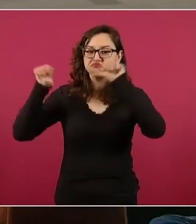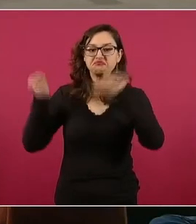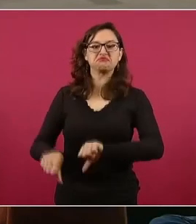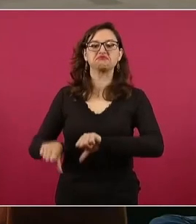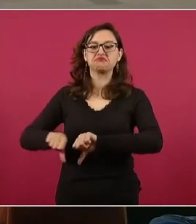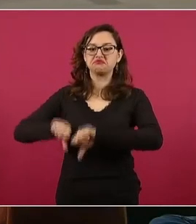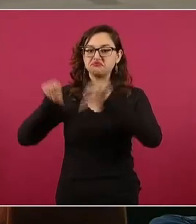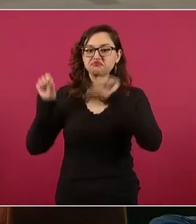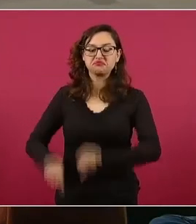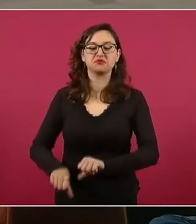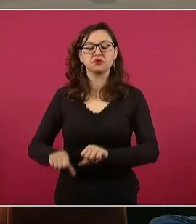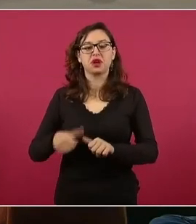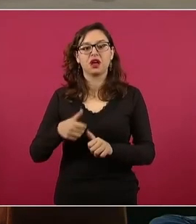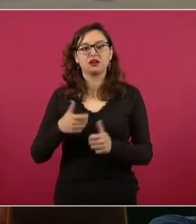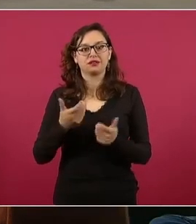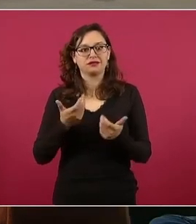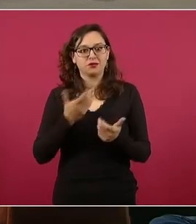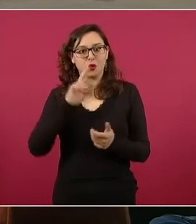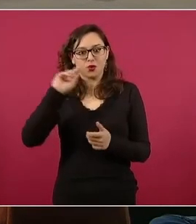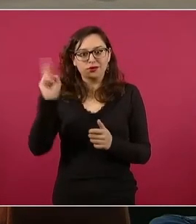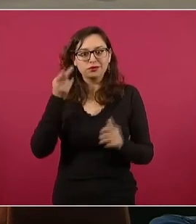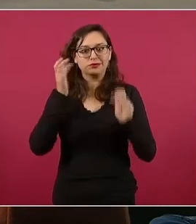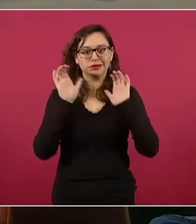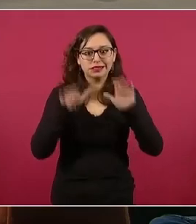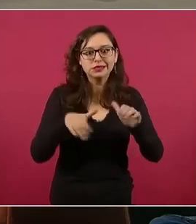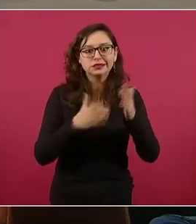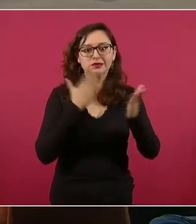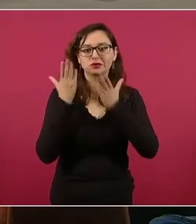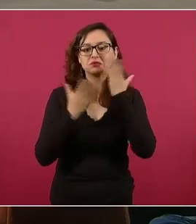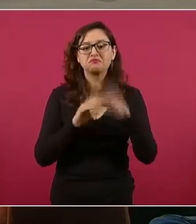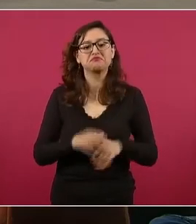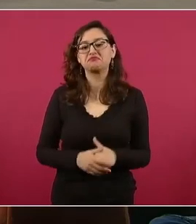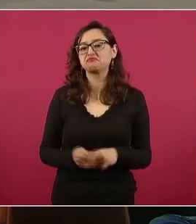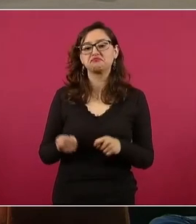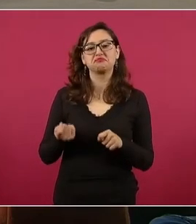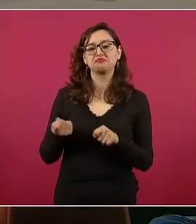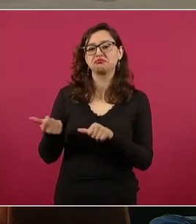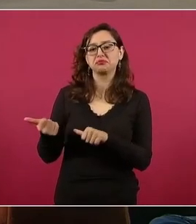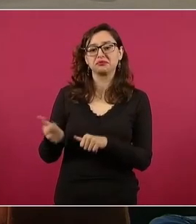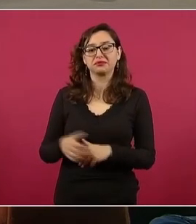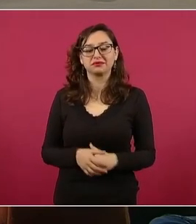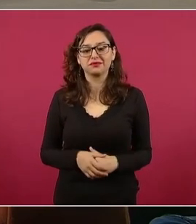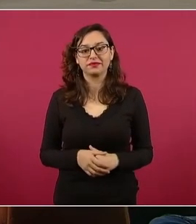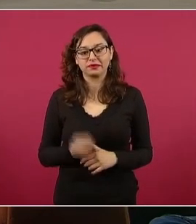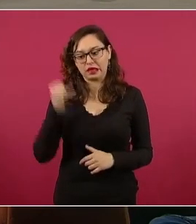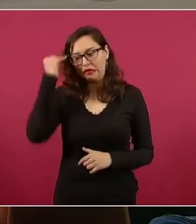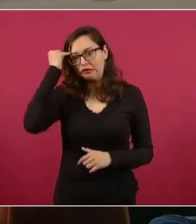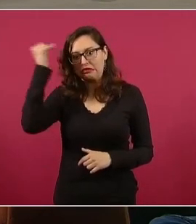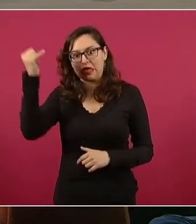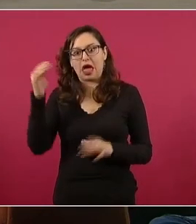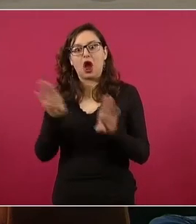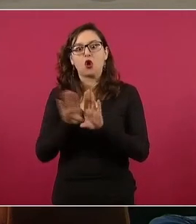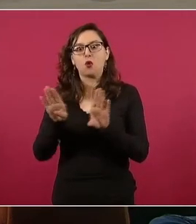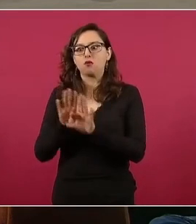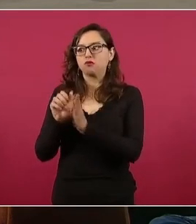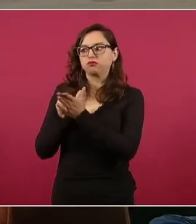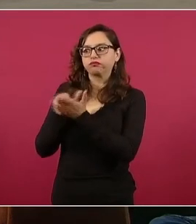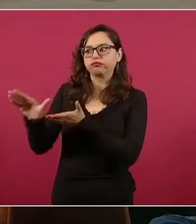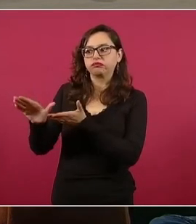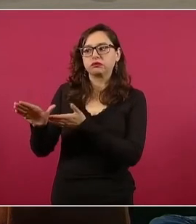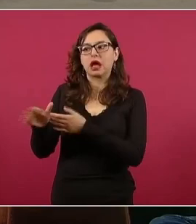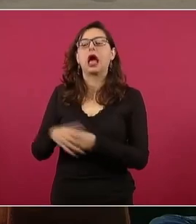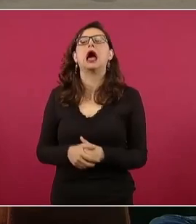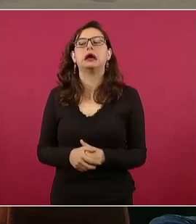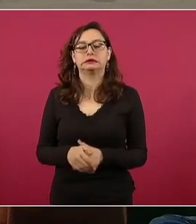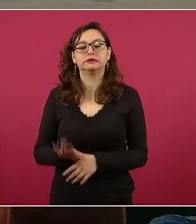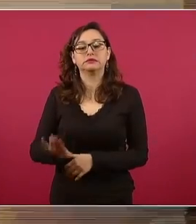intento por ingresar a la educación superior para justificar este absurdo, se implantó la mentira de